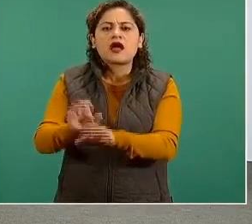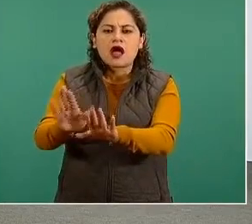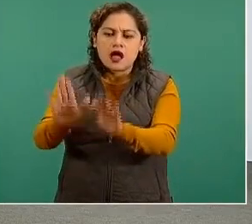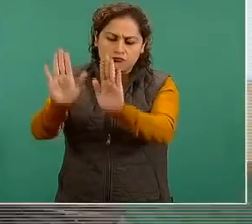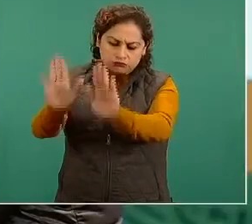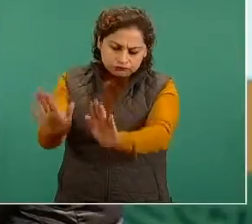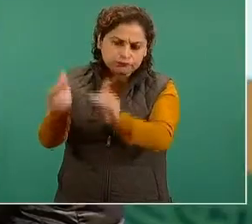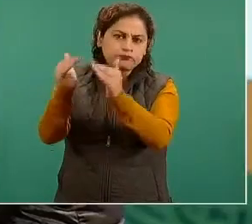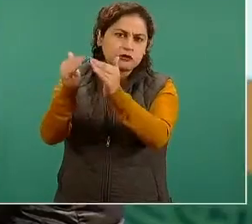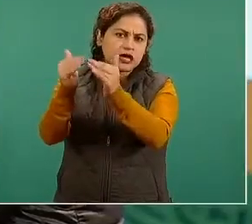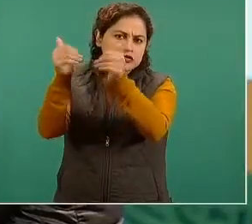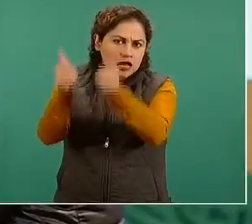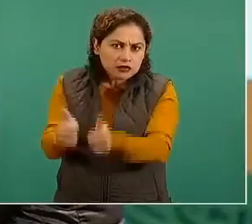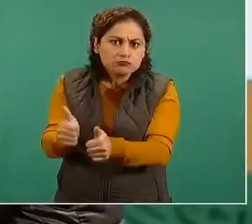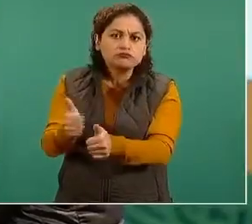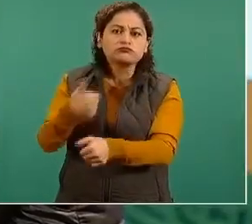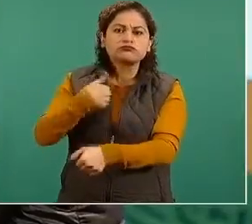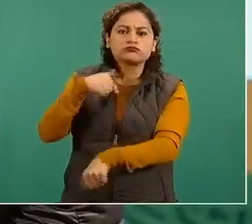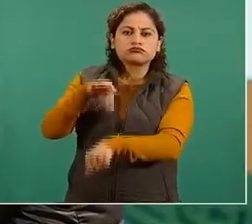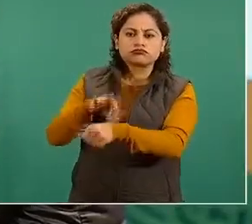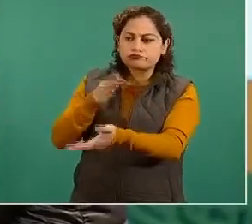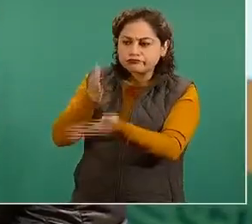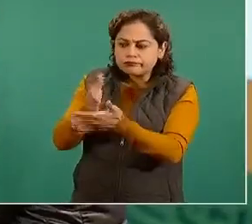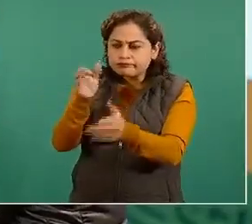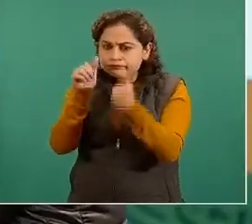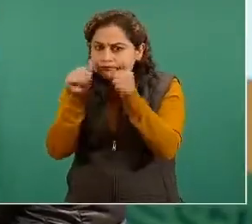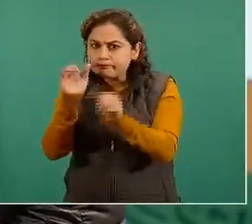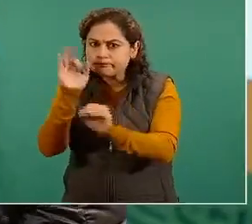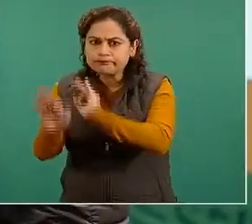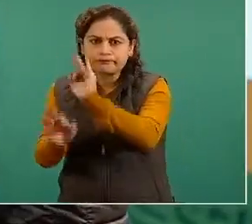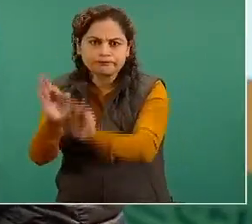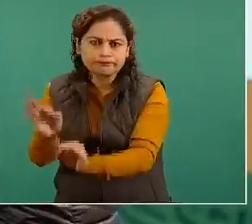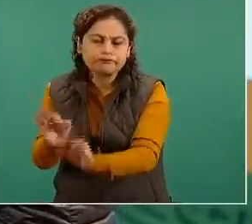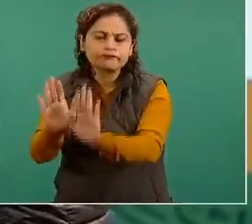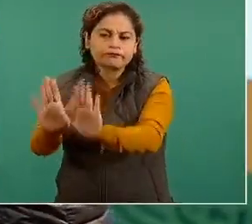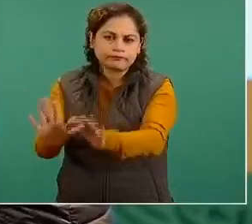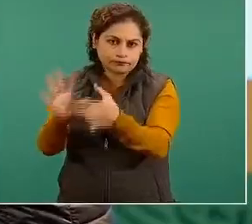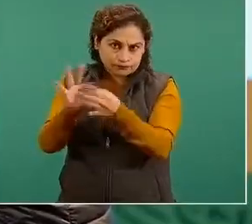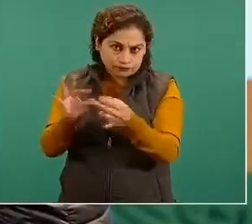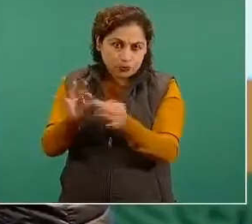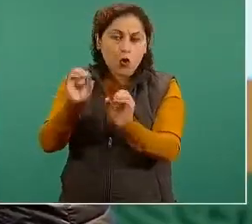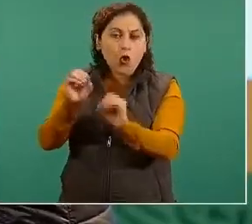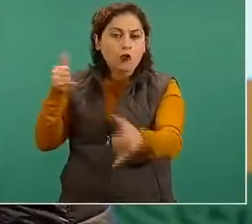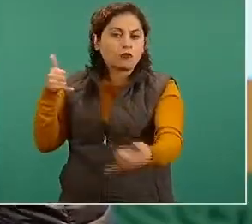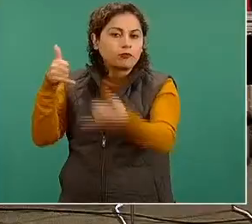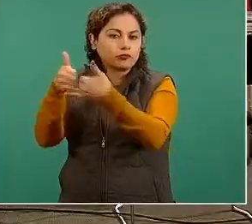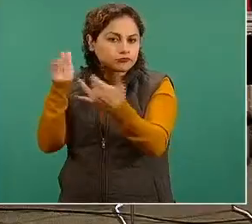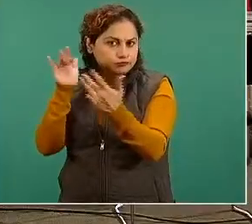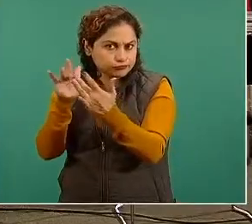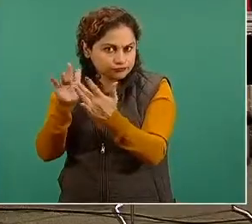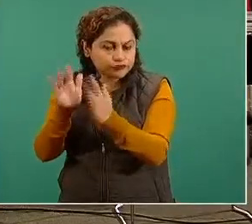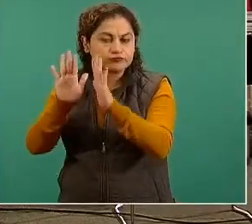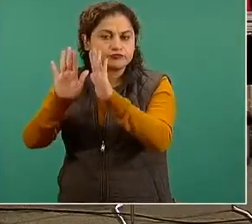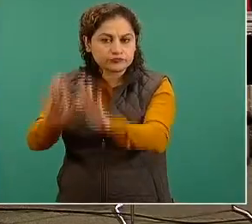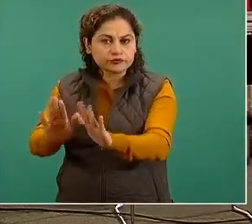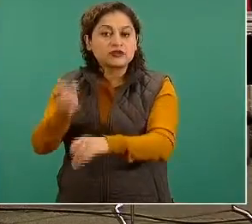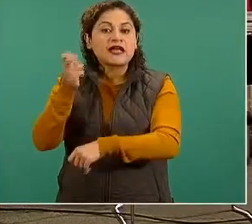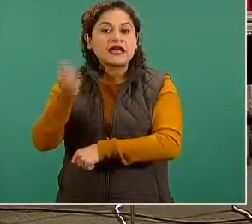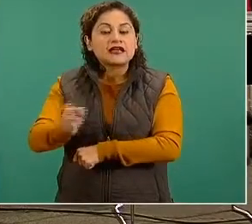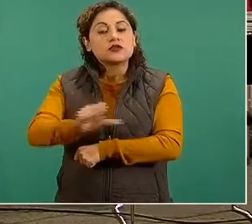irse a terminar su recuperación en casa o de otorgar la